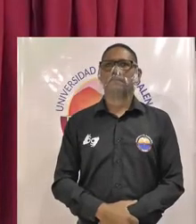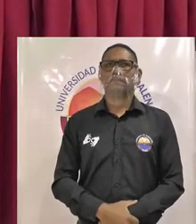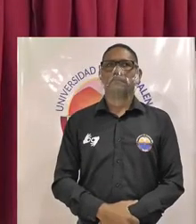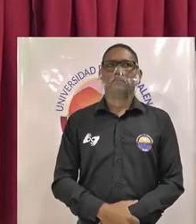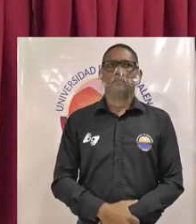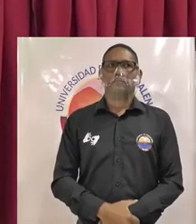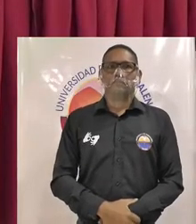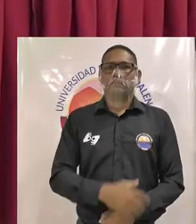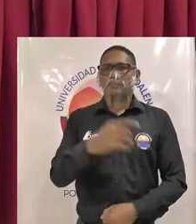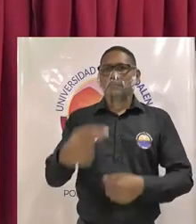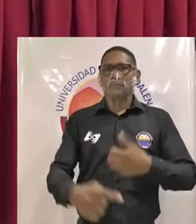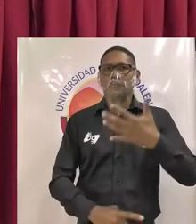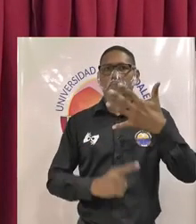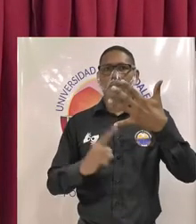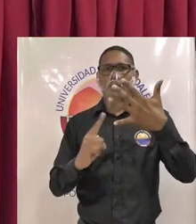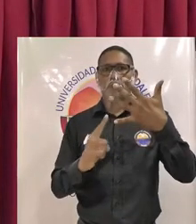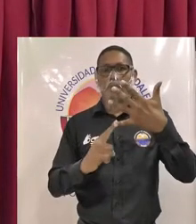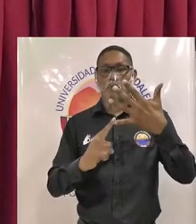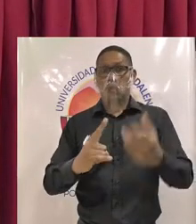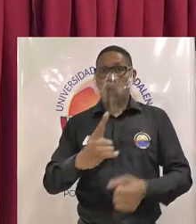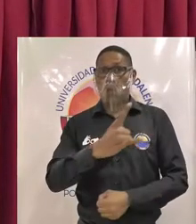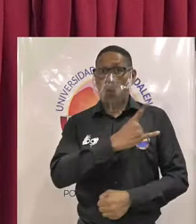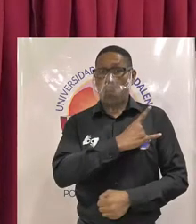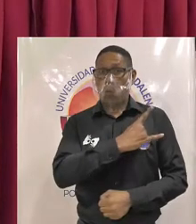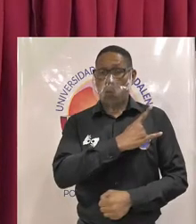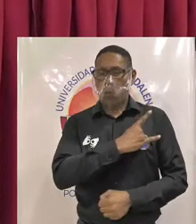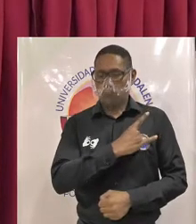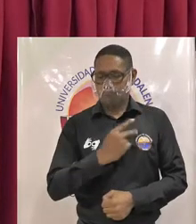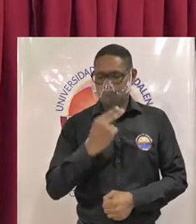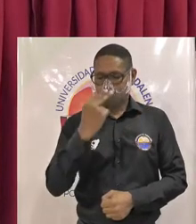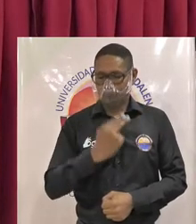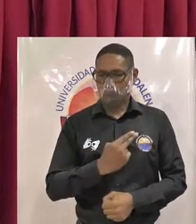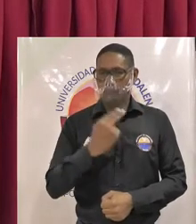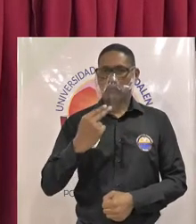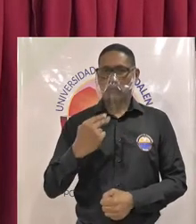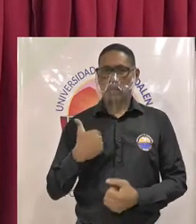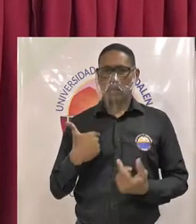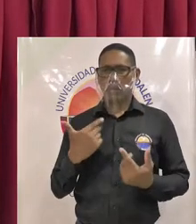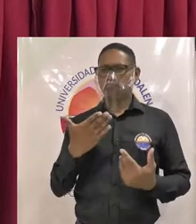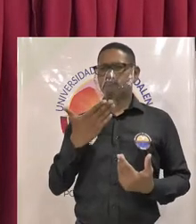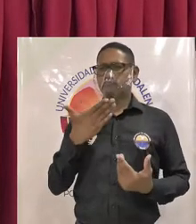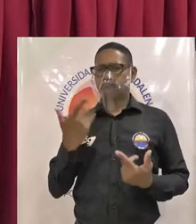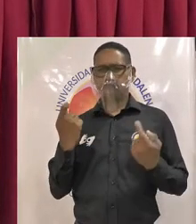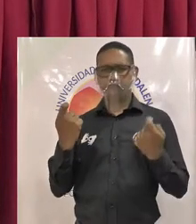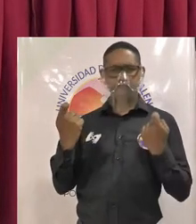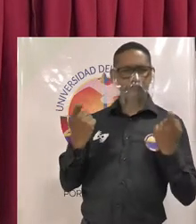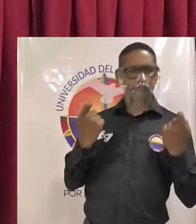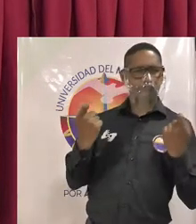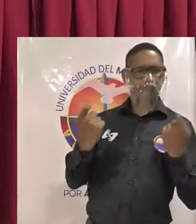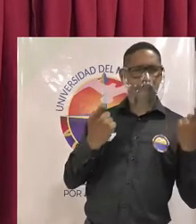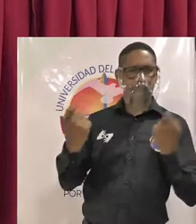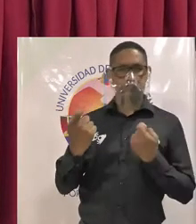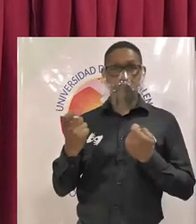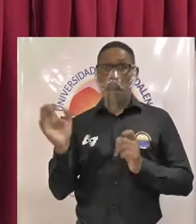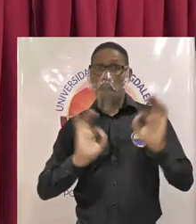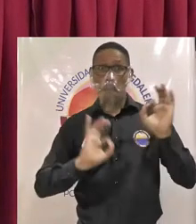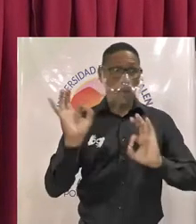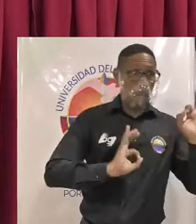Quinto punto universidad comprometida con la sostenibilidad y la resiliencia organizacional